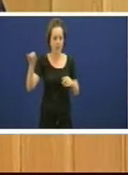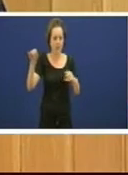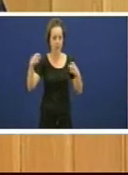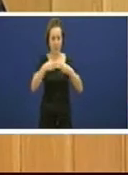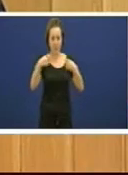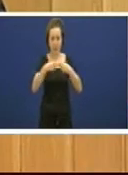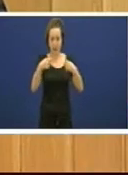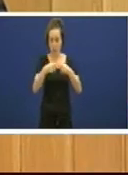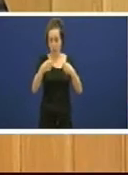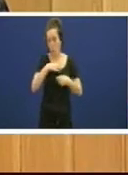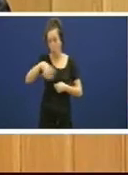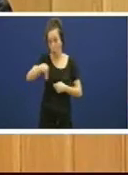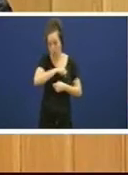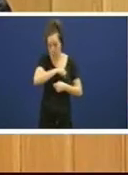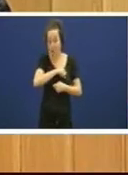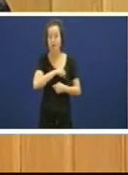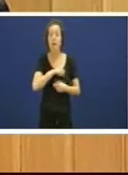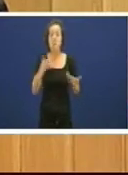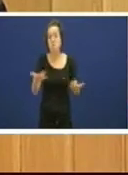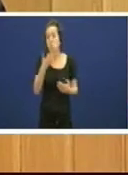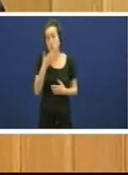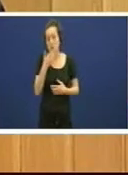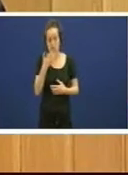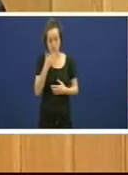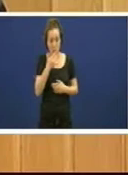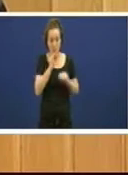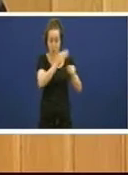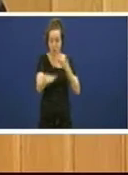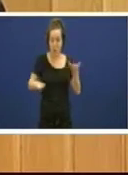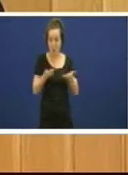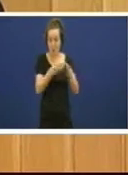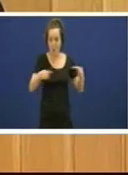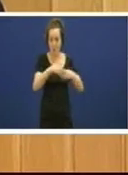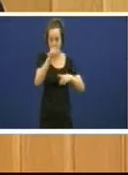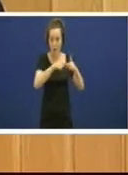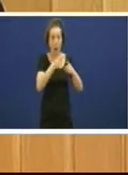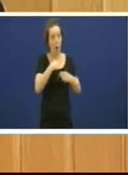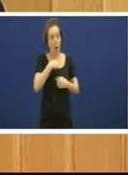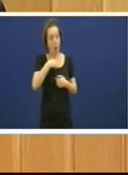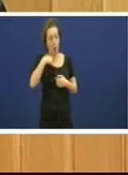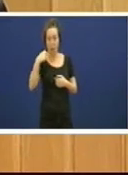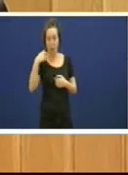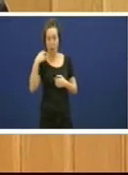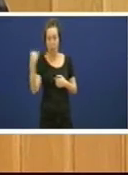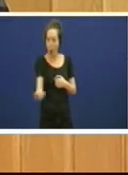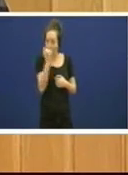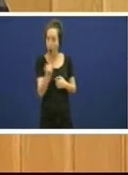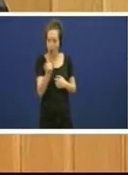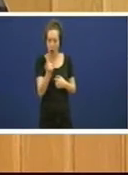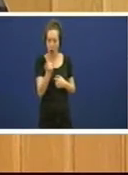accionarial da Caixa no banco por certo a proposta que fai o bloque a min gustaríame dela visto nos orzamentos